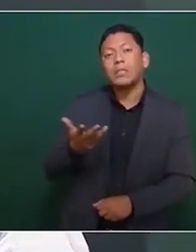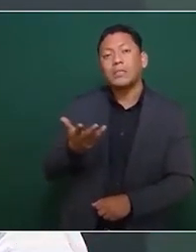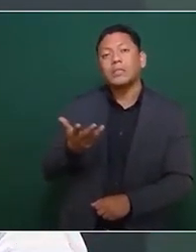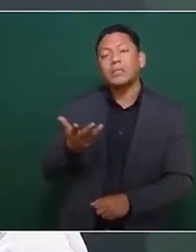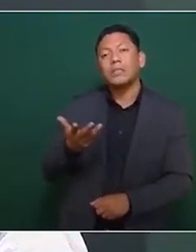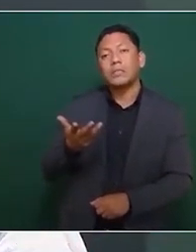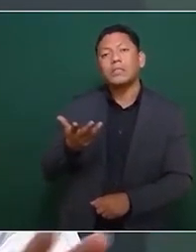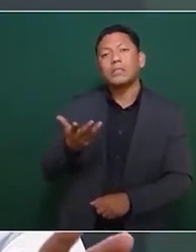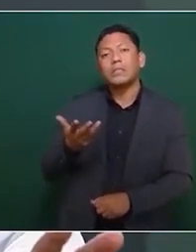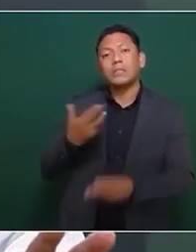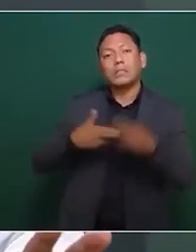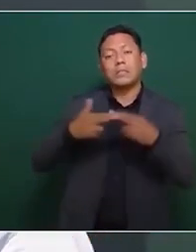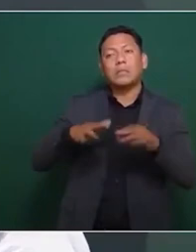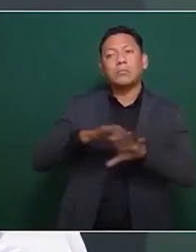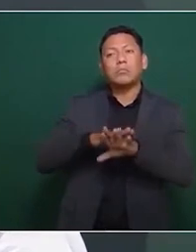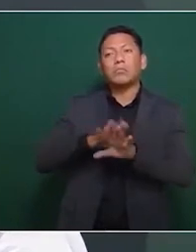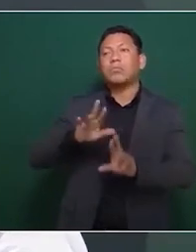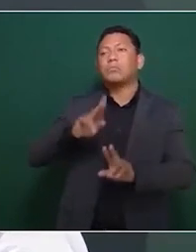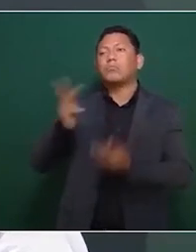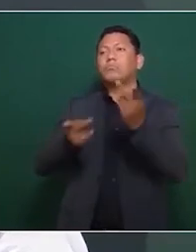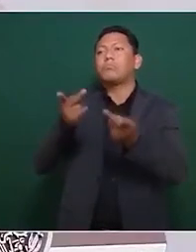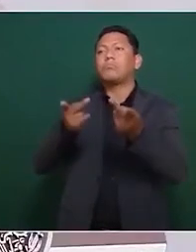mandato la consulta